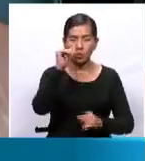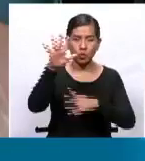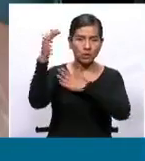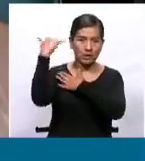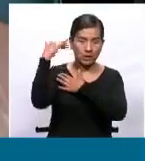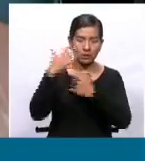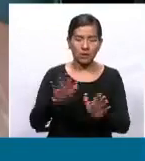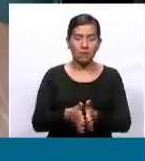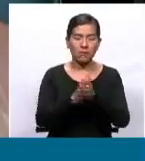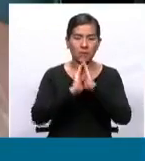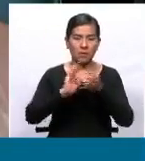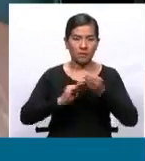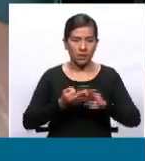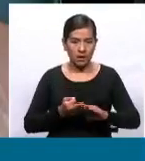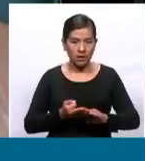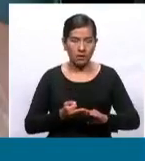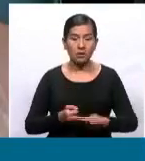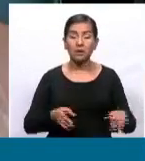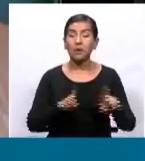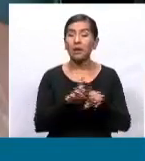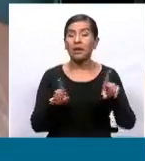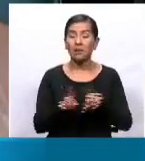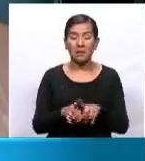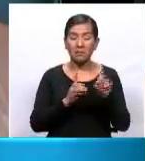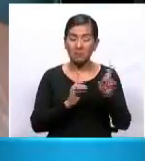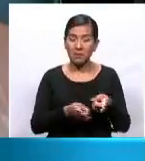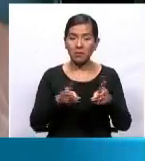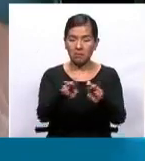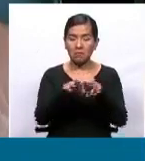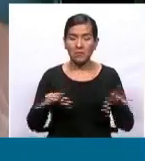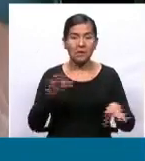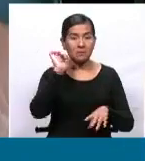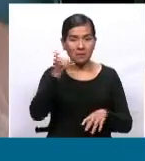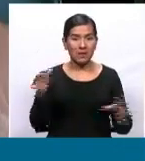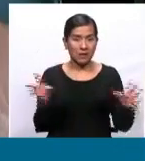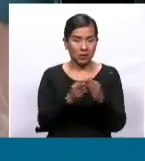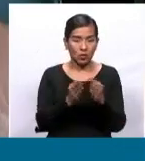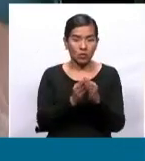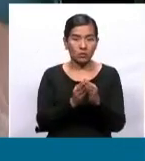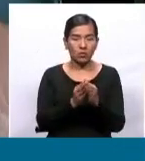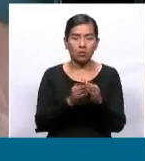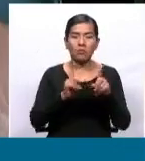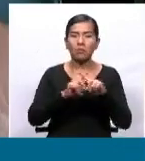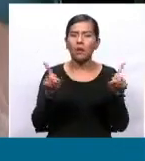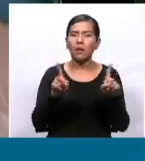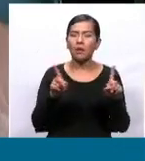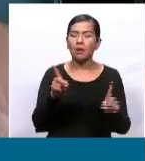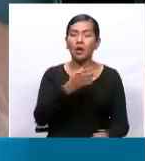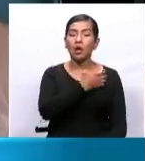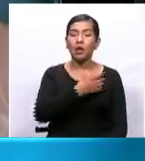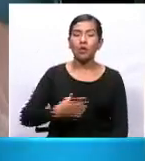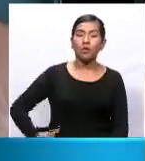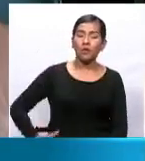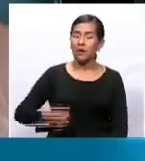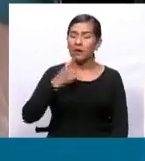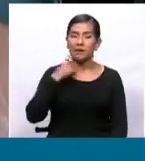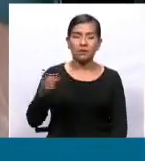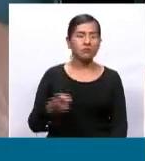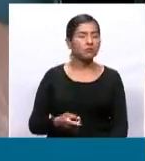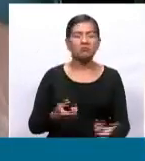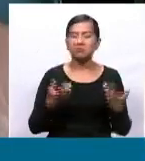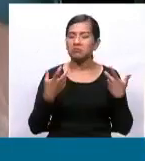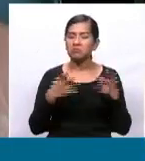está pidiendo fecha y justo en la mesa donde se va a poner fecha el gobernador dice no voy?